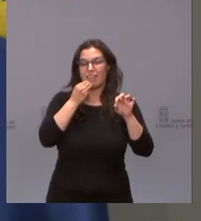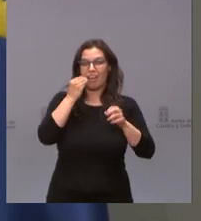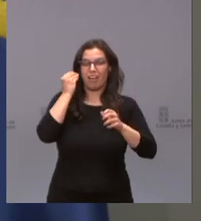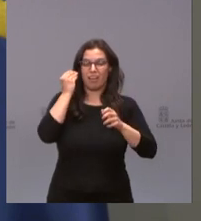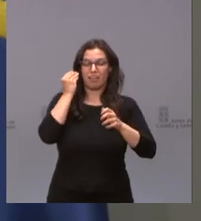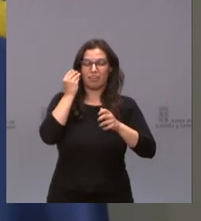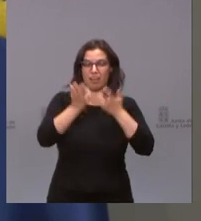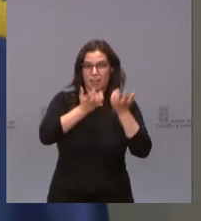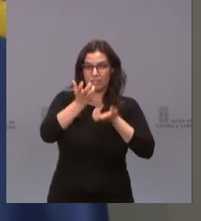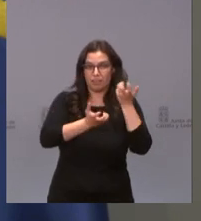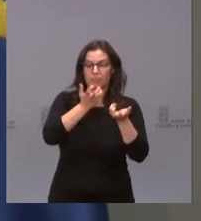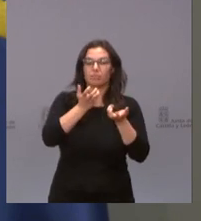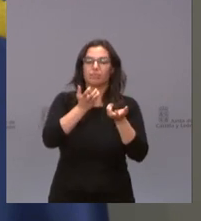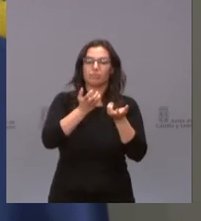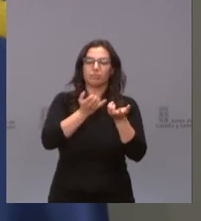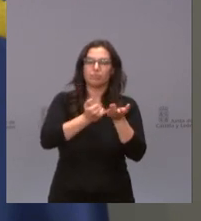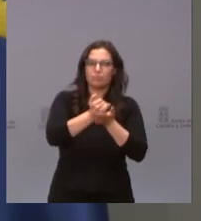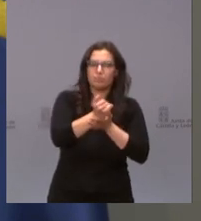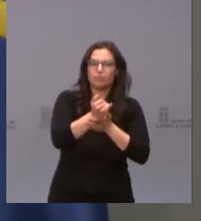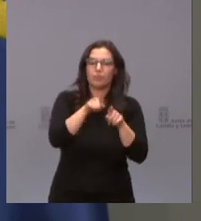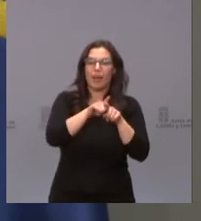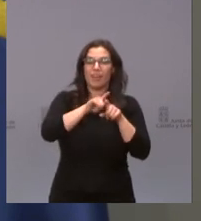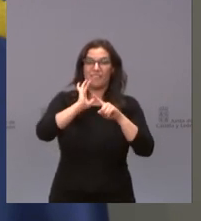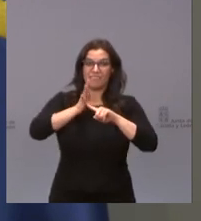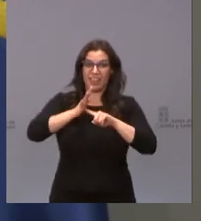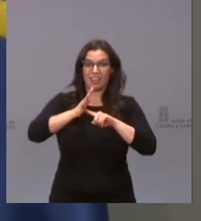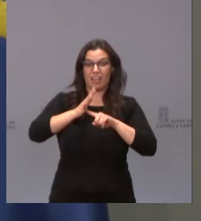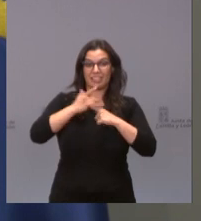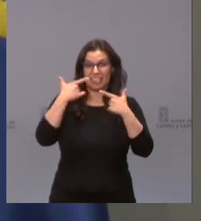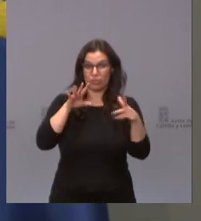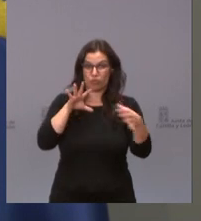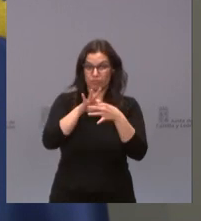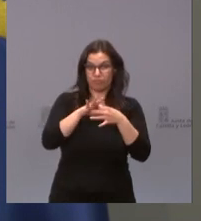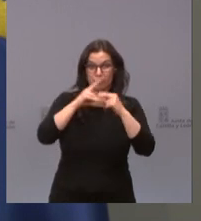comunidad con expositores en las principales ferias del sector.